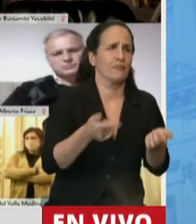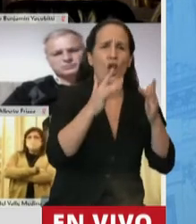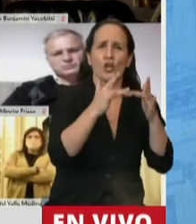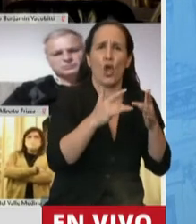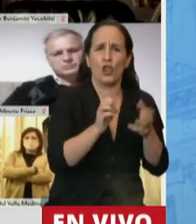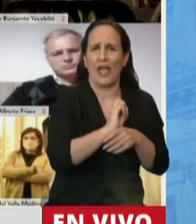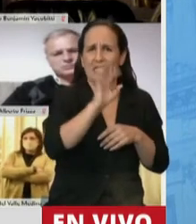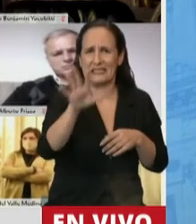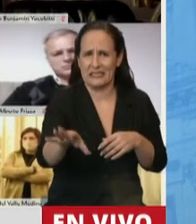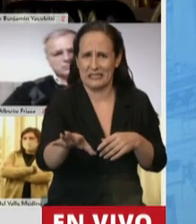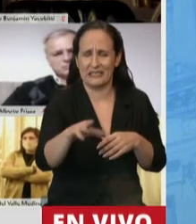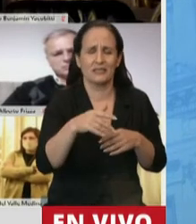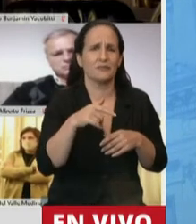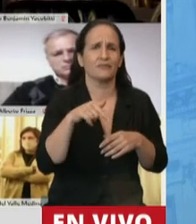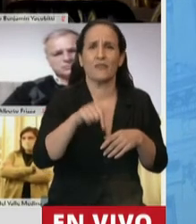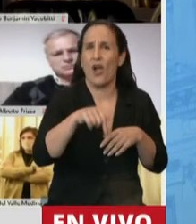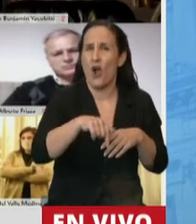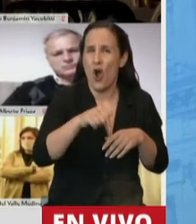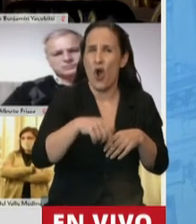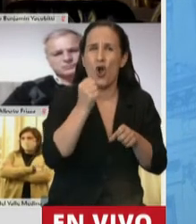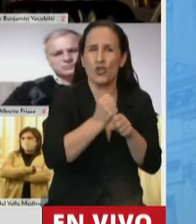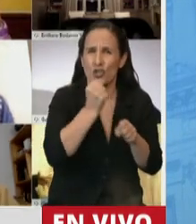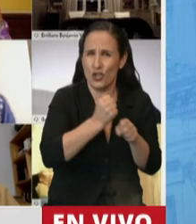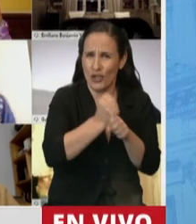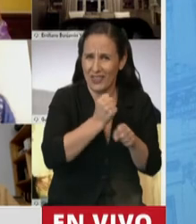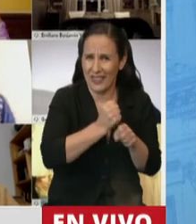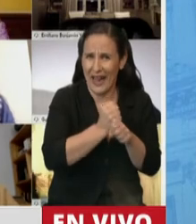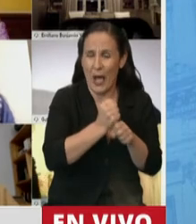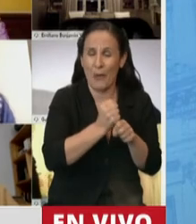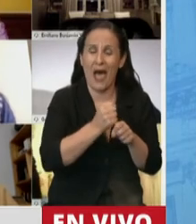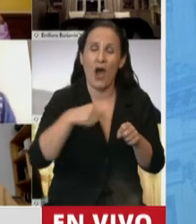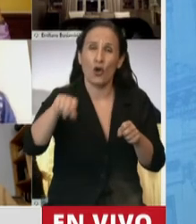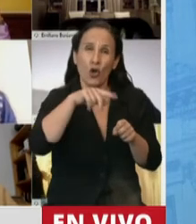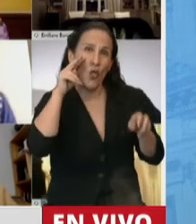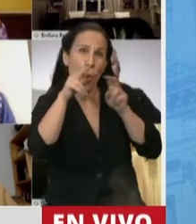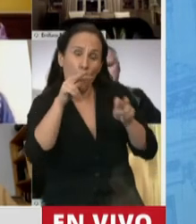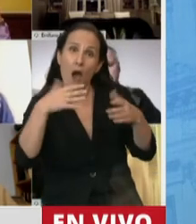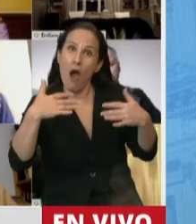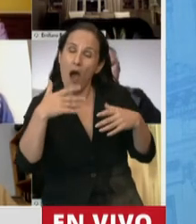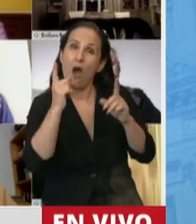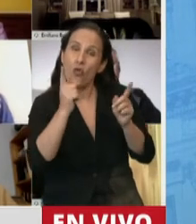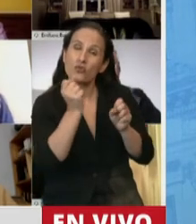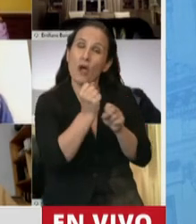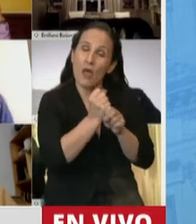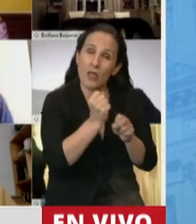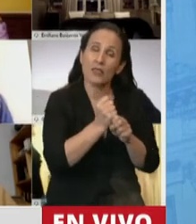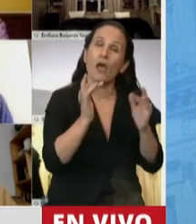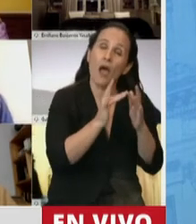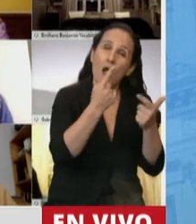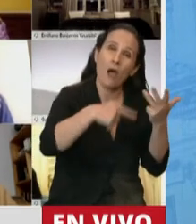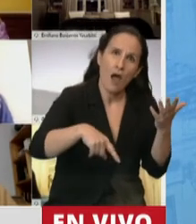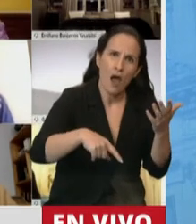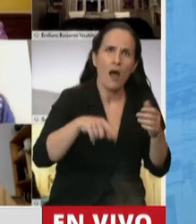todo el trabajo que hoy se ve visibilizado en esta pandemia para poder seguir